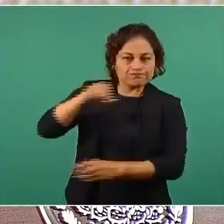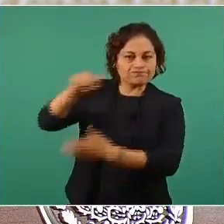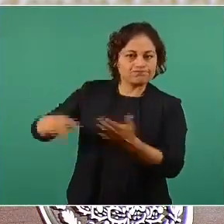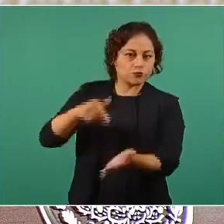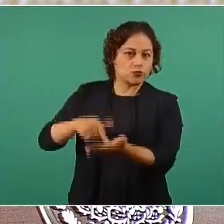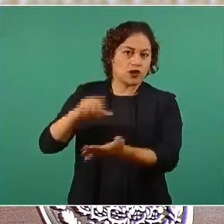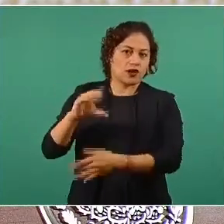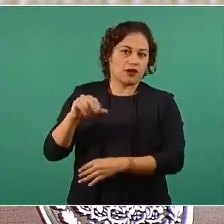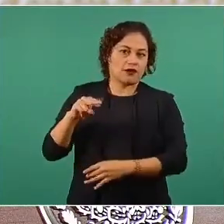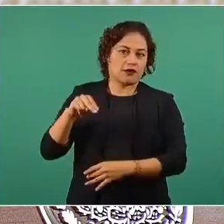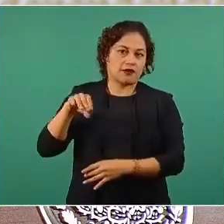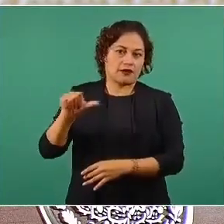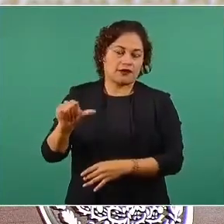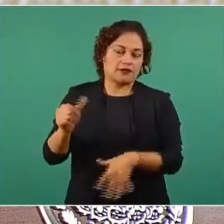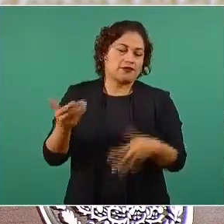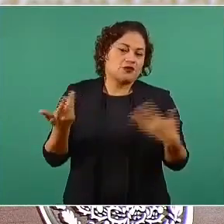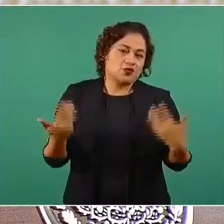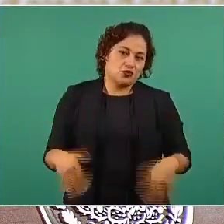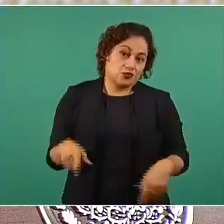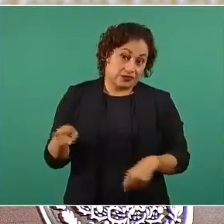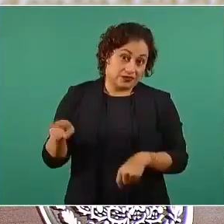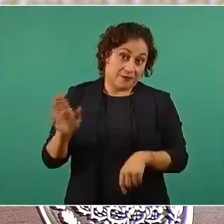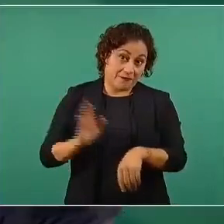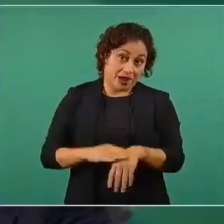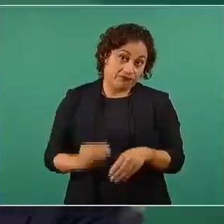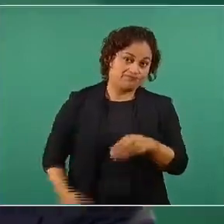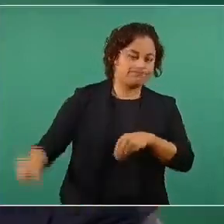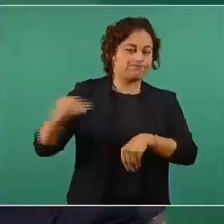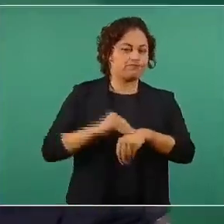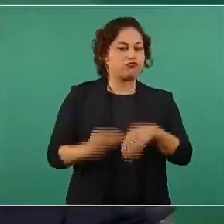trabajo entonces ahora